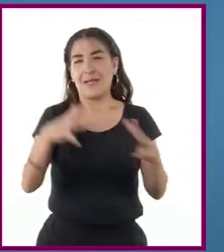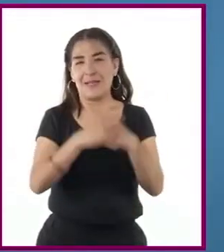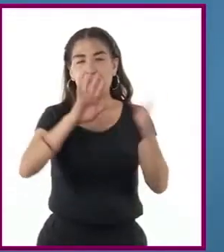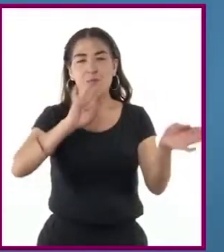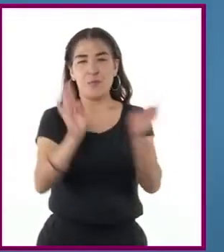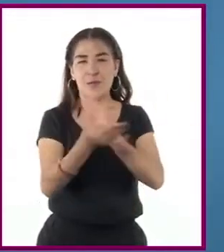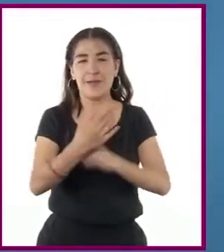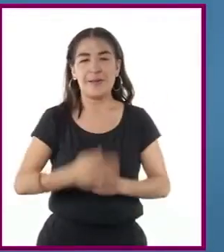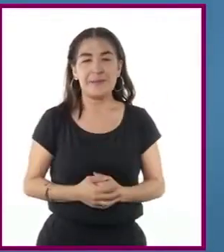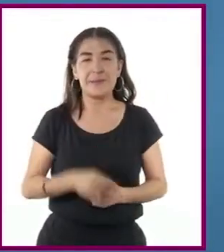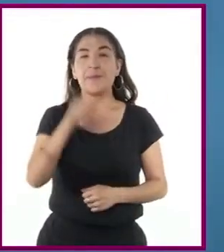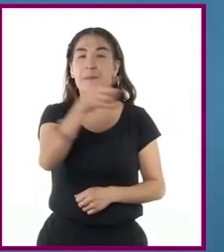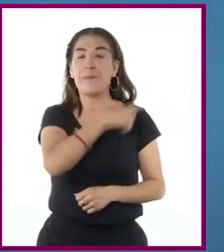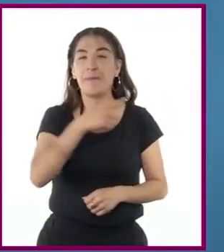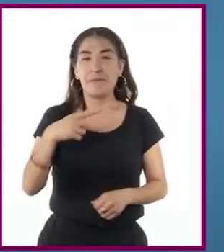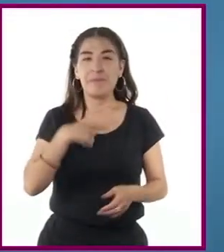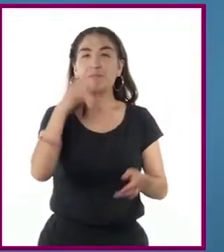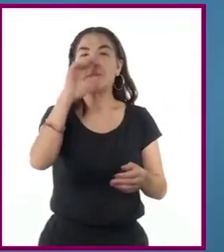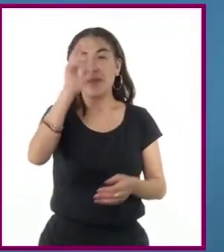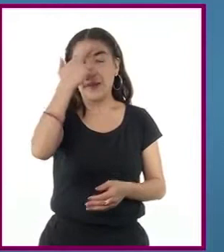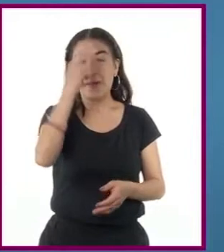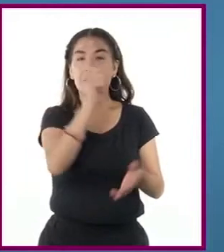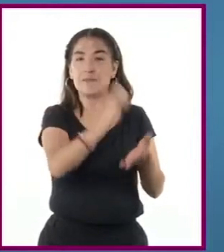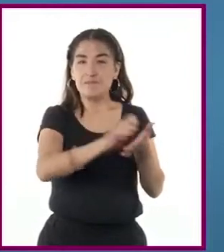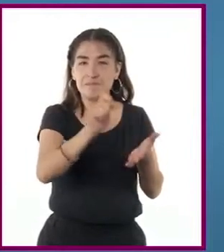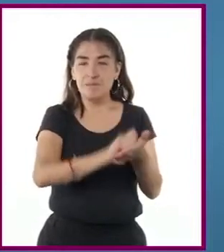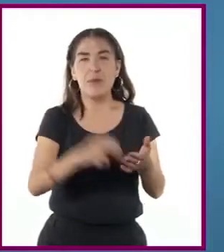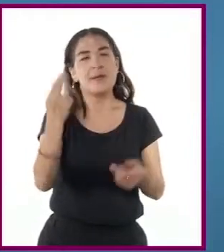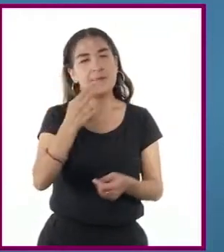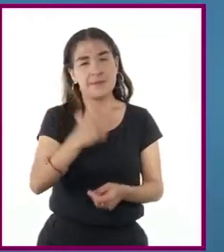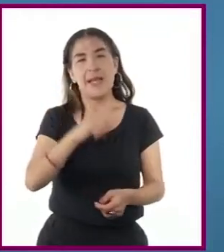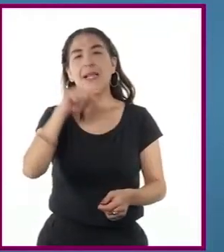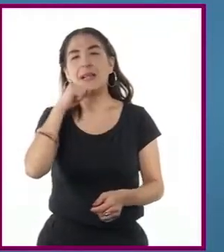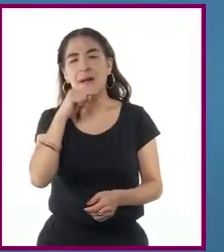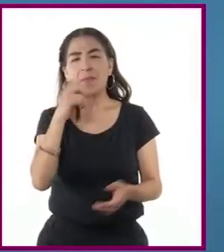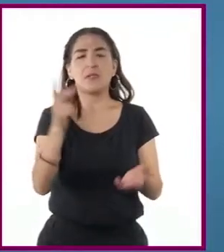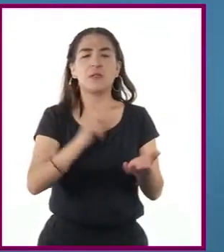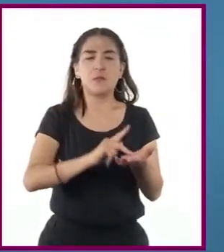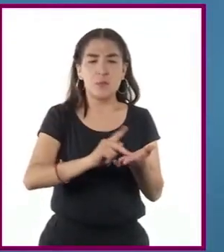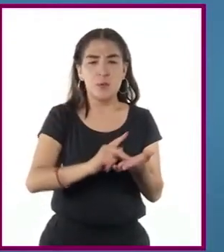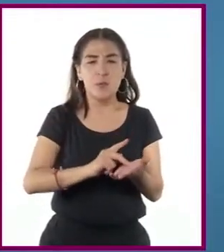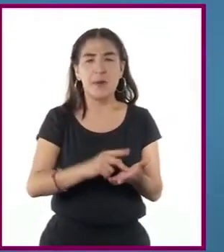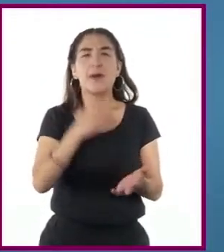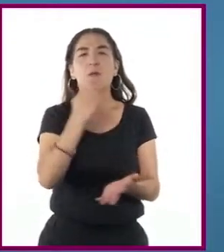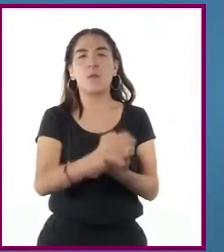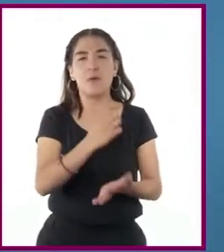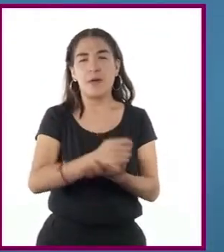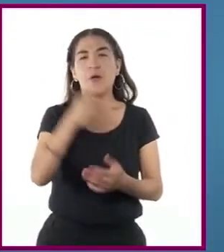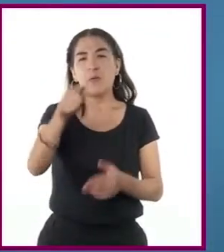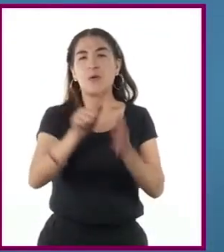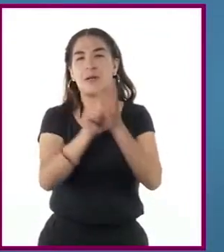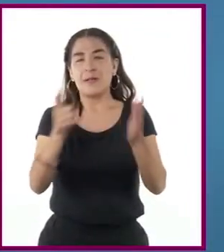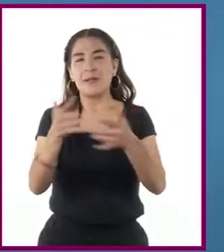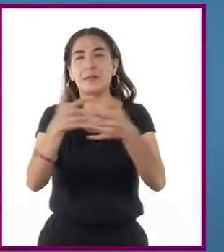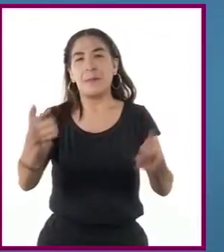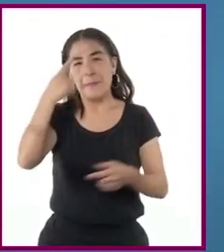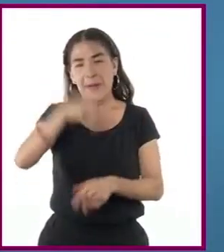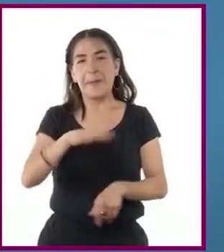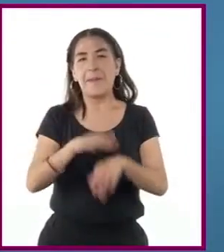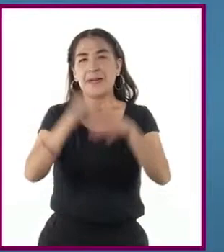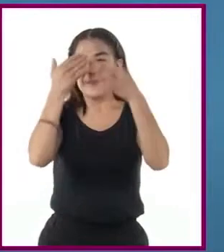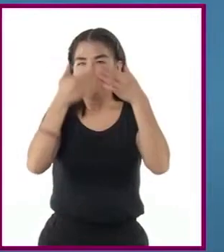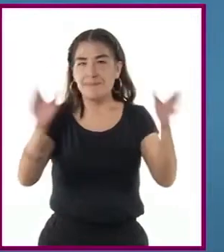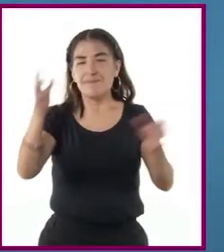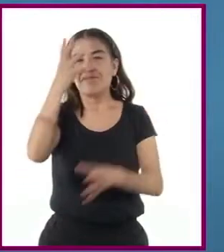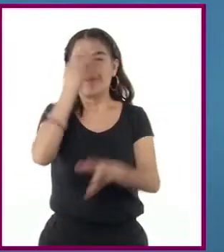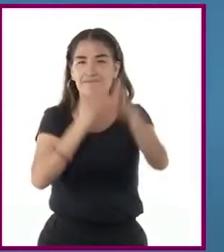Recuerden que para realizar anotaciones solo necesitan lápiz o bolígrafo, cuaderno y su libro de texto para profundizar y ampliar sus